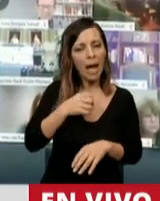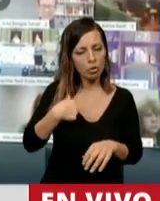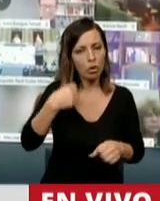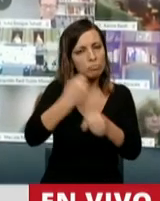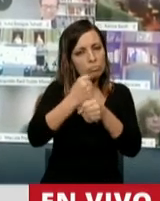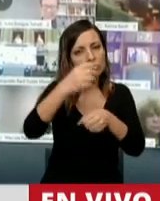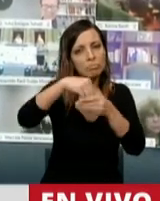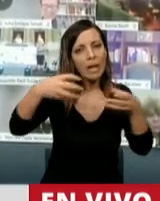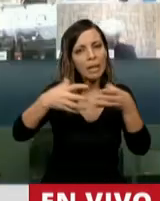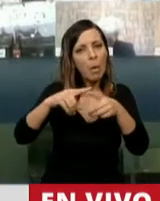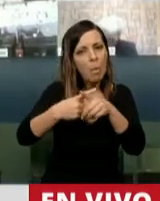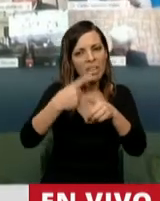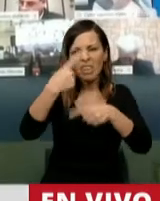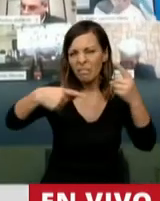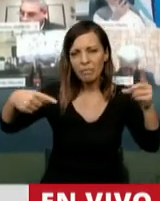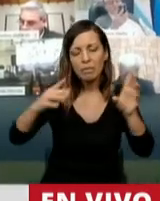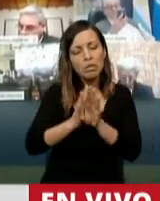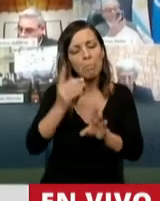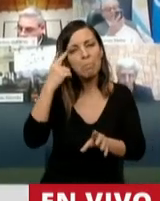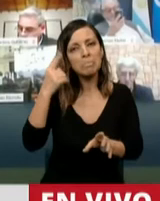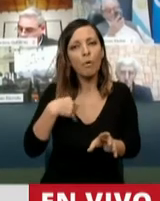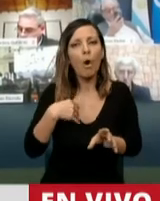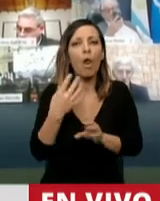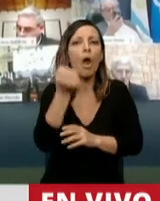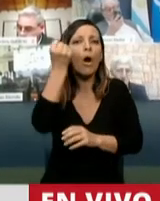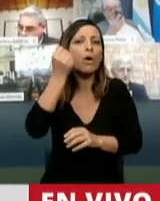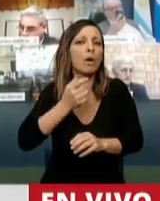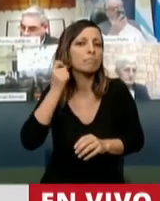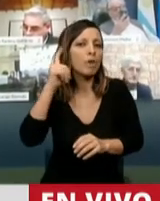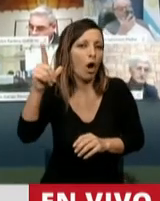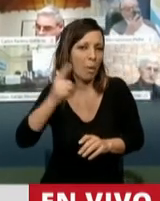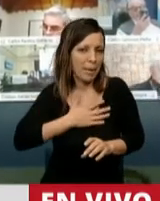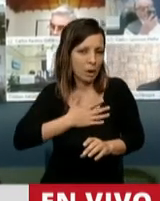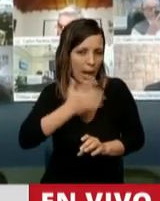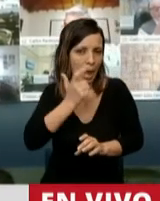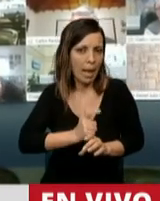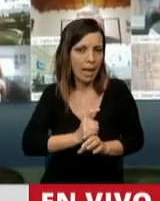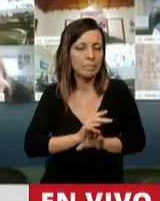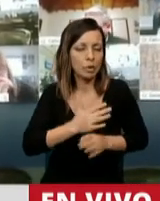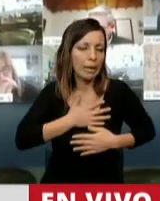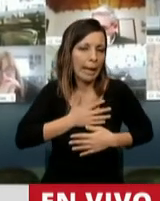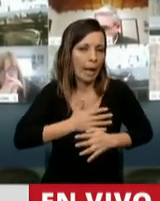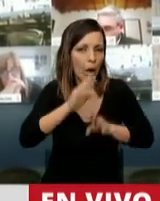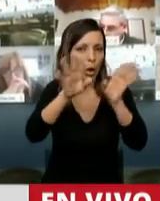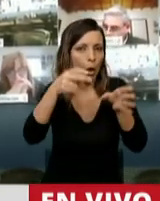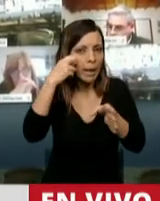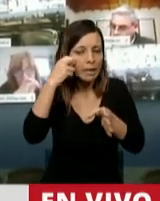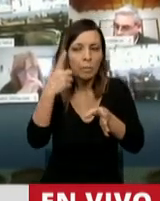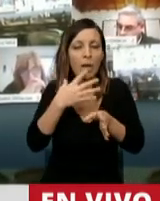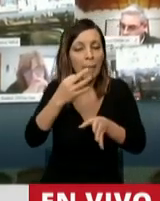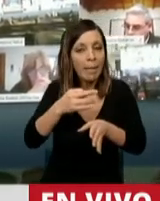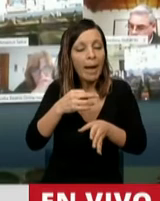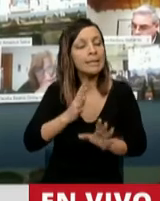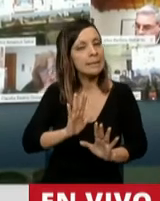para llegar como si fuera un logro, no personal, porque uno tiene sueños colectivos, a este Congreso de la Nación. Y la verdad que es muy